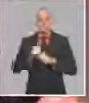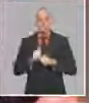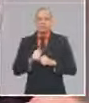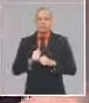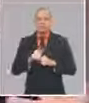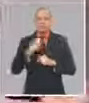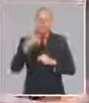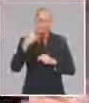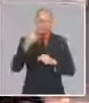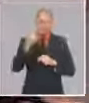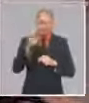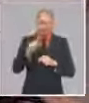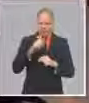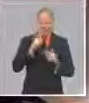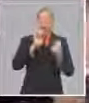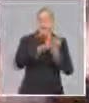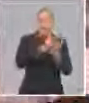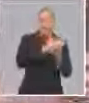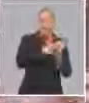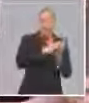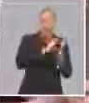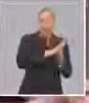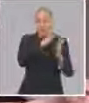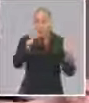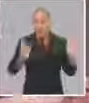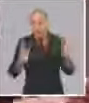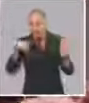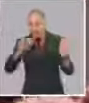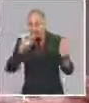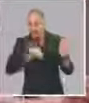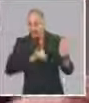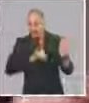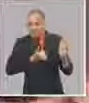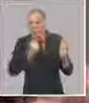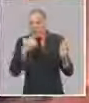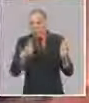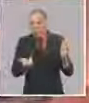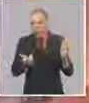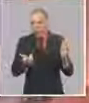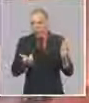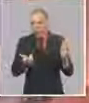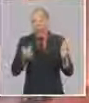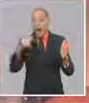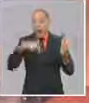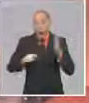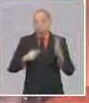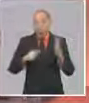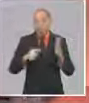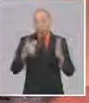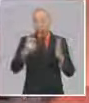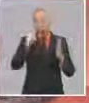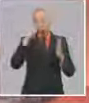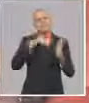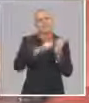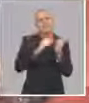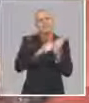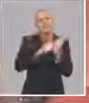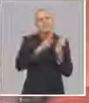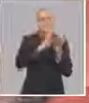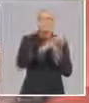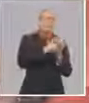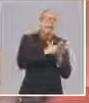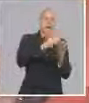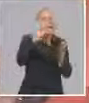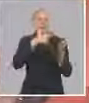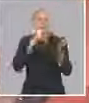marzo, ahora ha duplicado de 2.500 a 7.000, 8.000 toneladas. ¿De dónde ha salido el dinero, Randy? ¿De dónde ha salido el dinero para